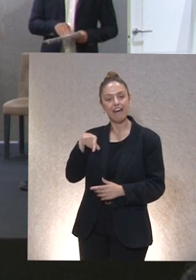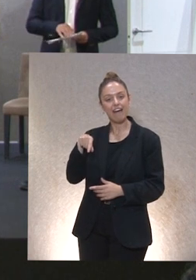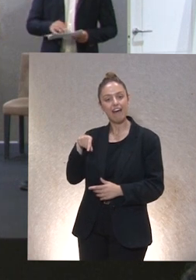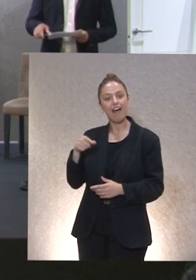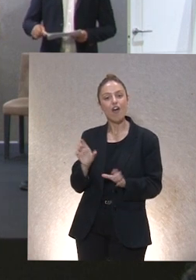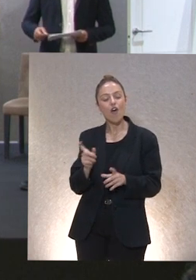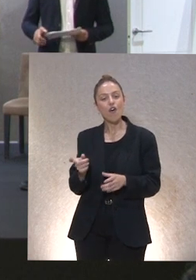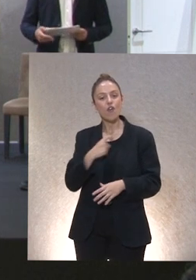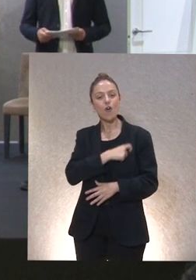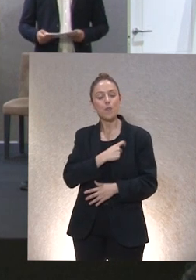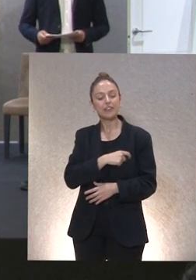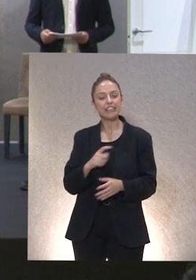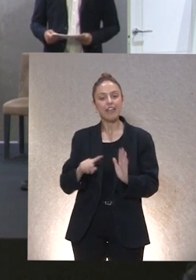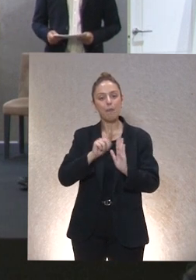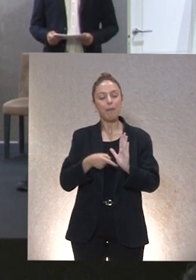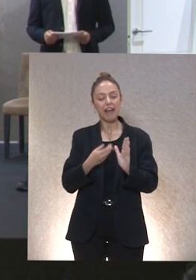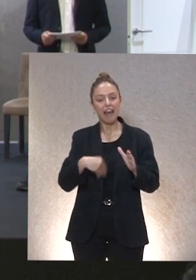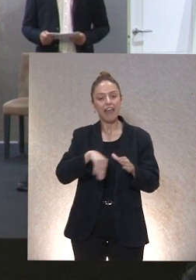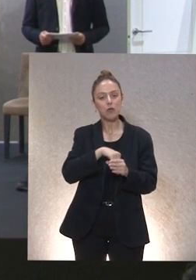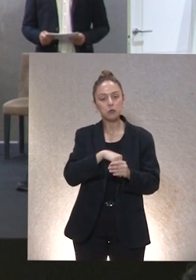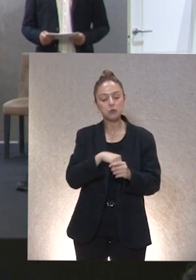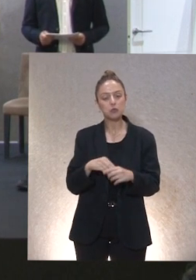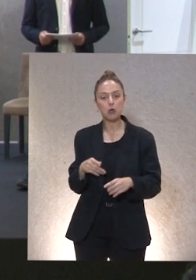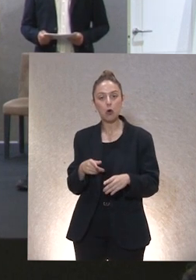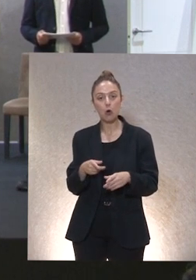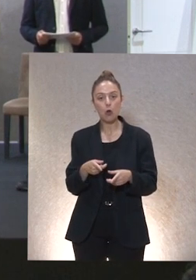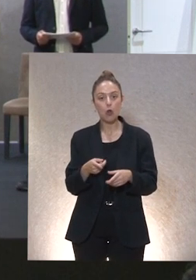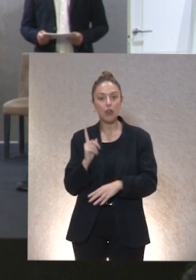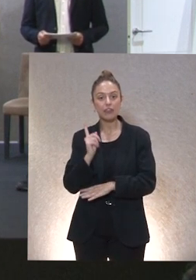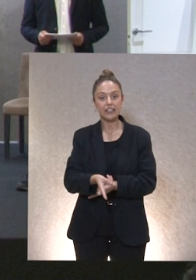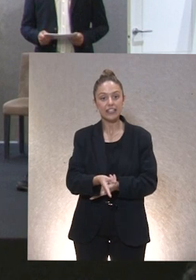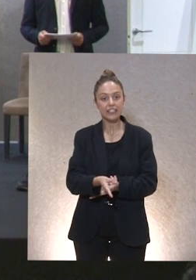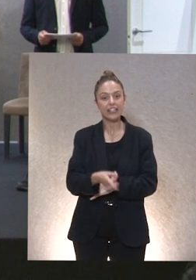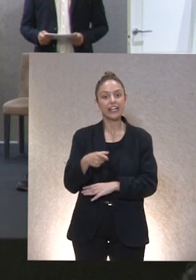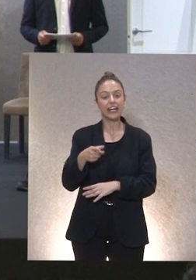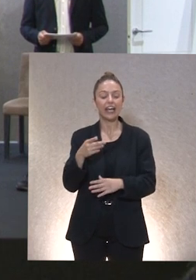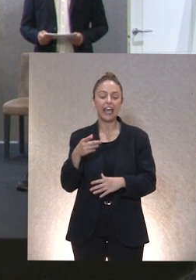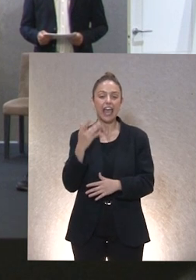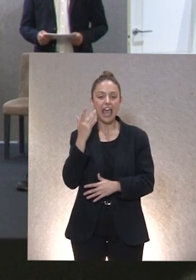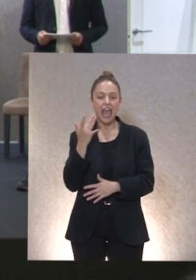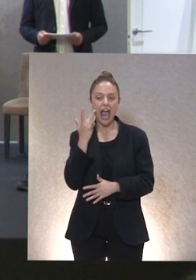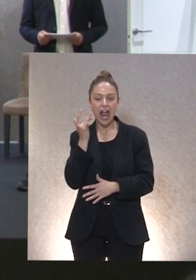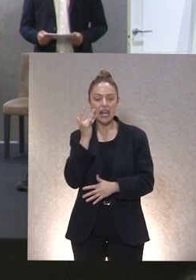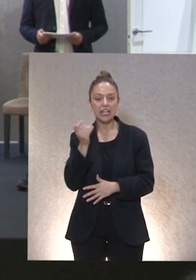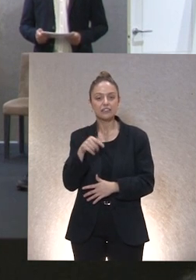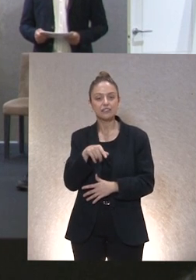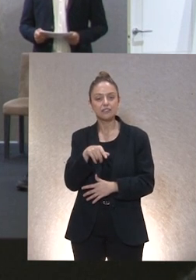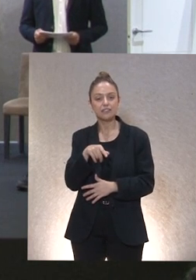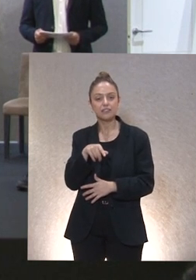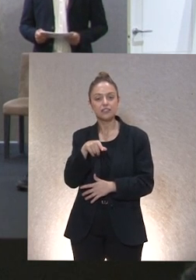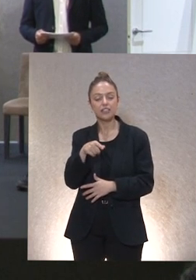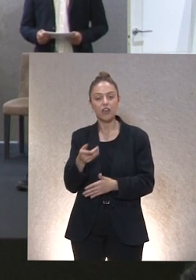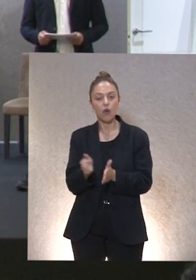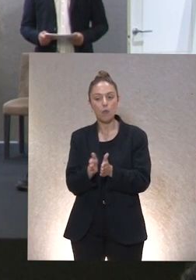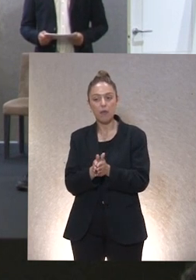del Comité de Ética de Plena Inclusión, además de dirigir la Fundación San Rafael de Borja de Alicante. Ana ha sido compañera de Xavier